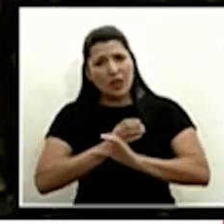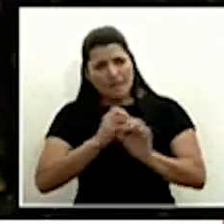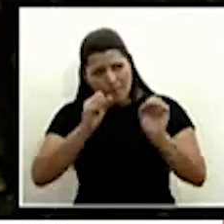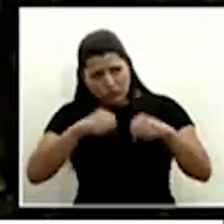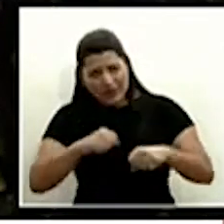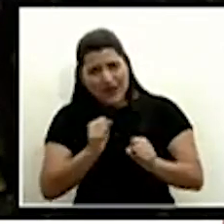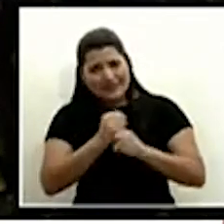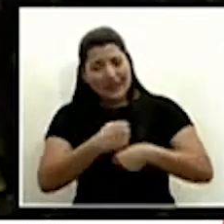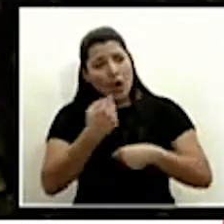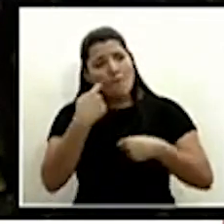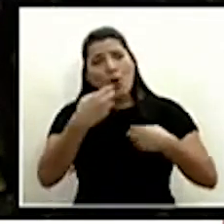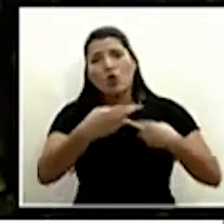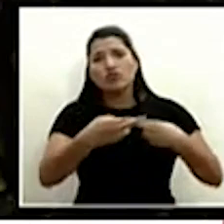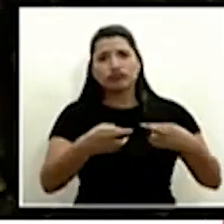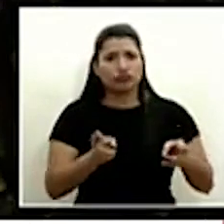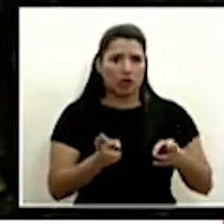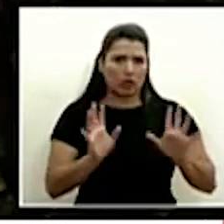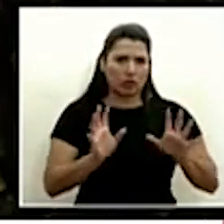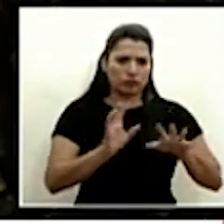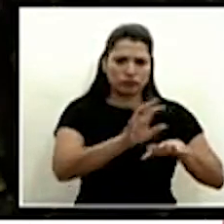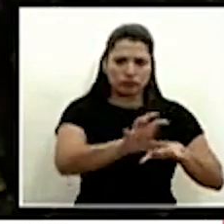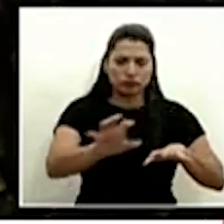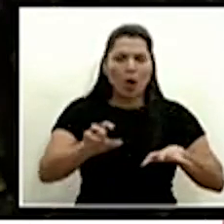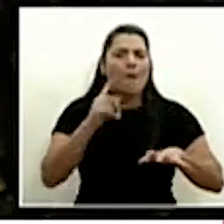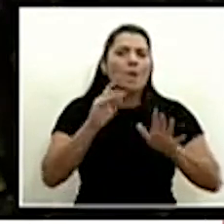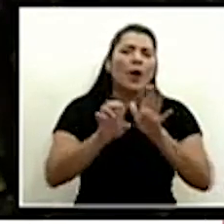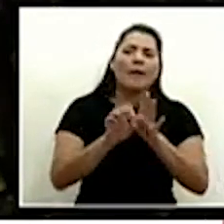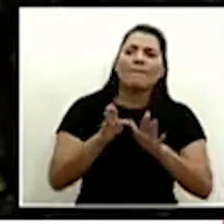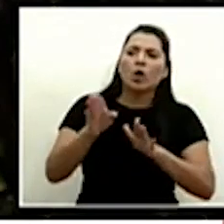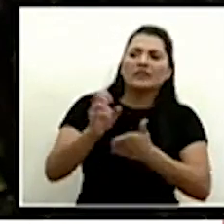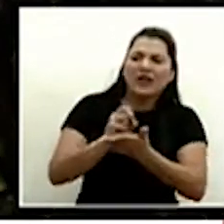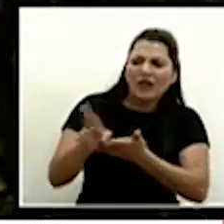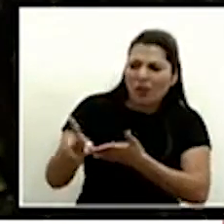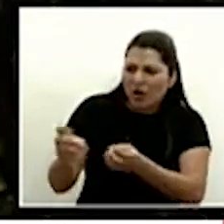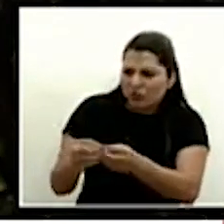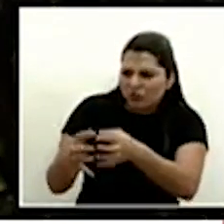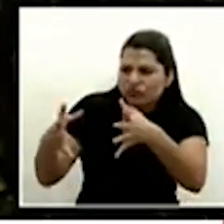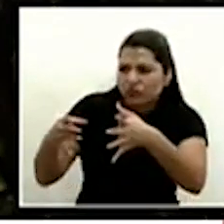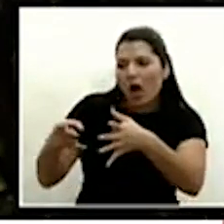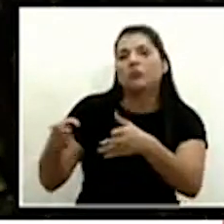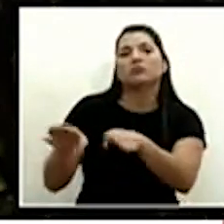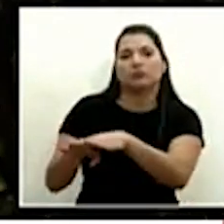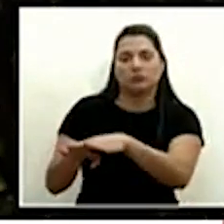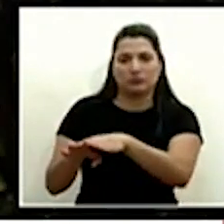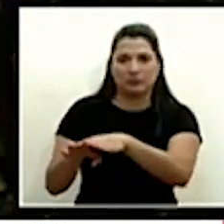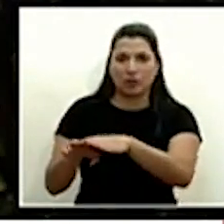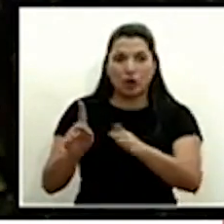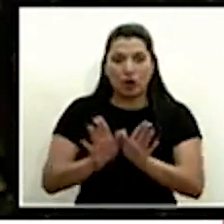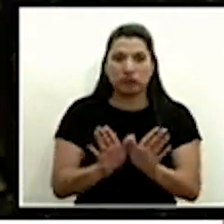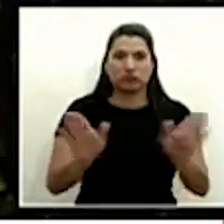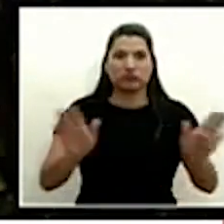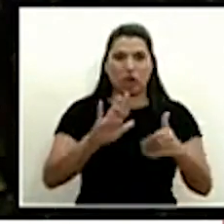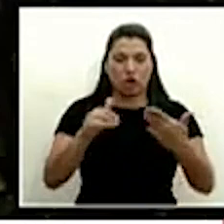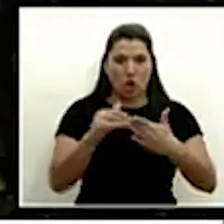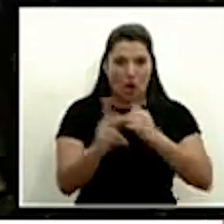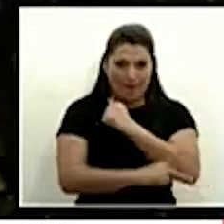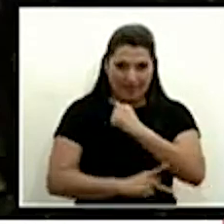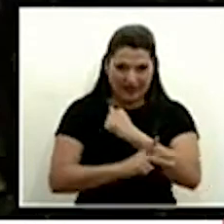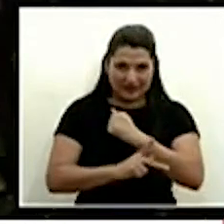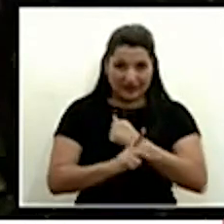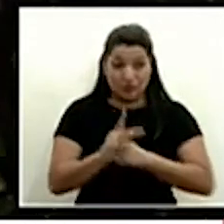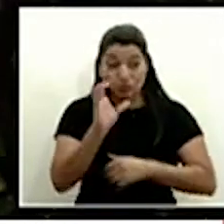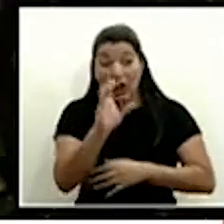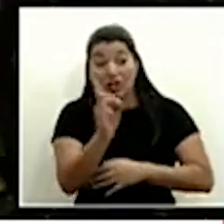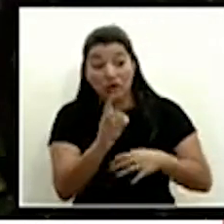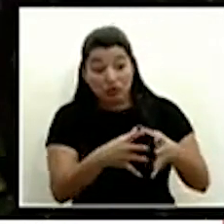es decir irse hacia el sector de Avangares San Ramón las fronteras precisamente porque ahí podrían estar localizados los casos y finalmente